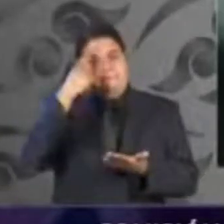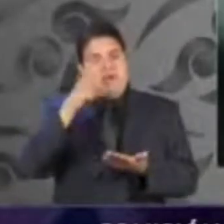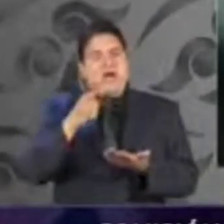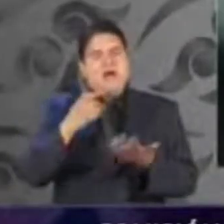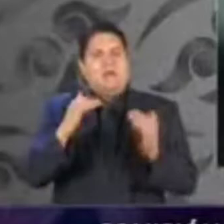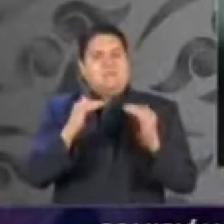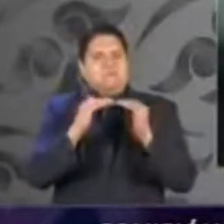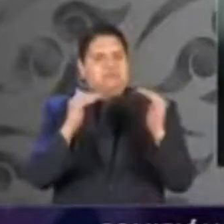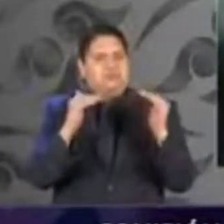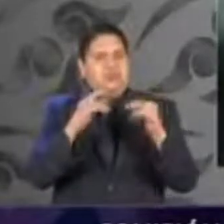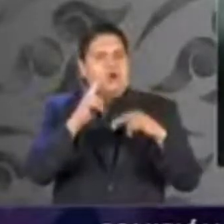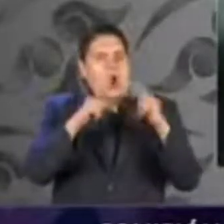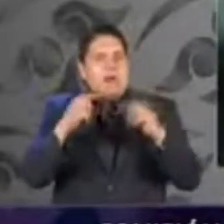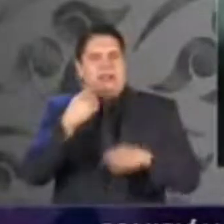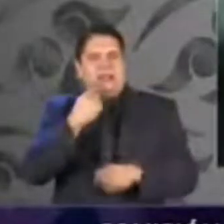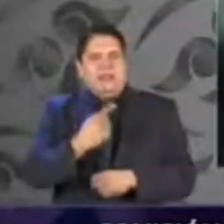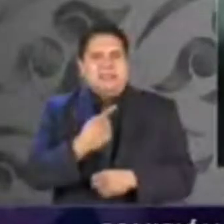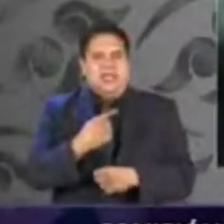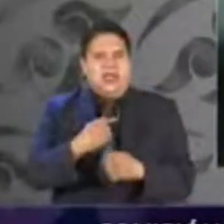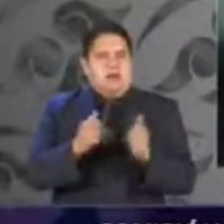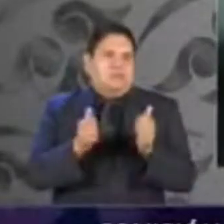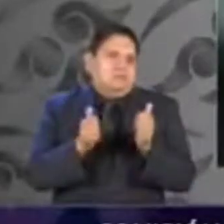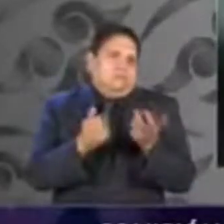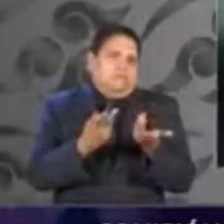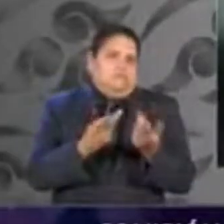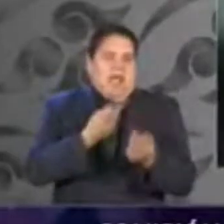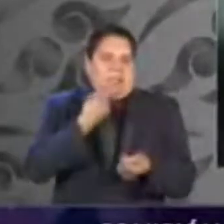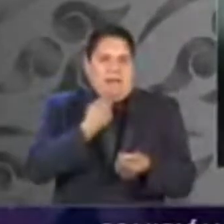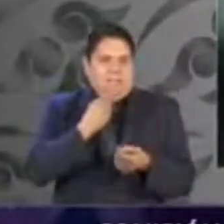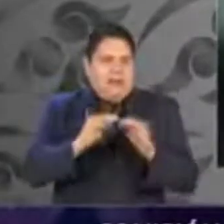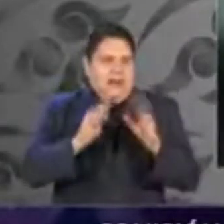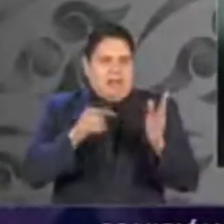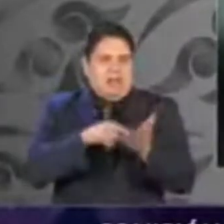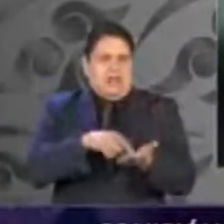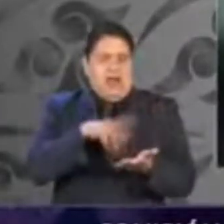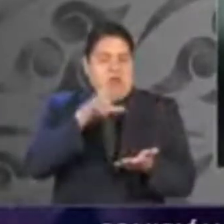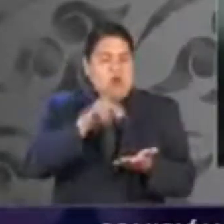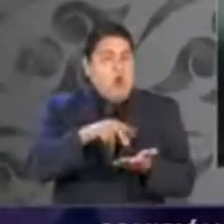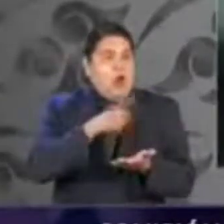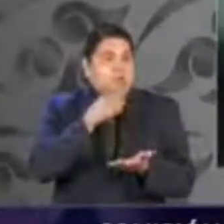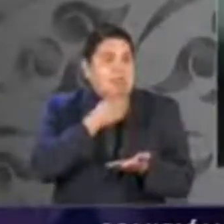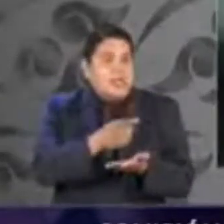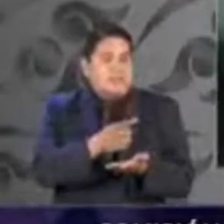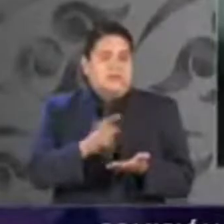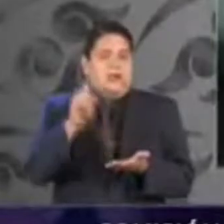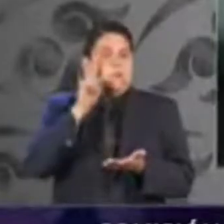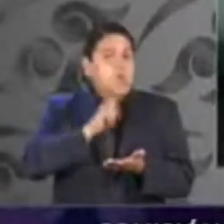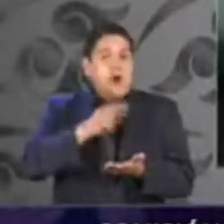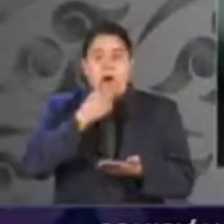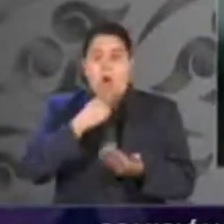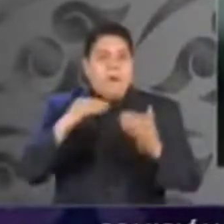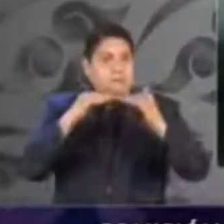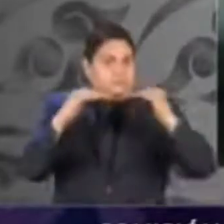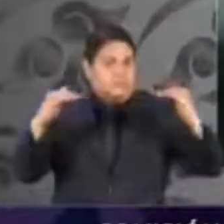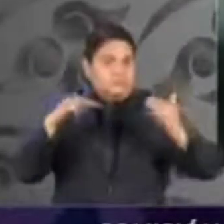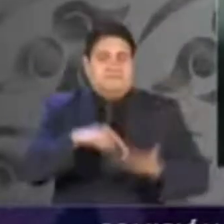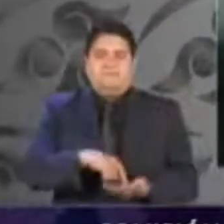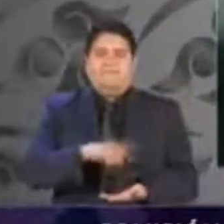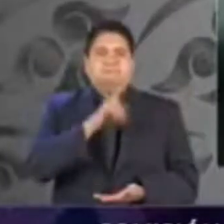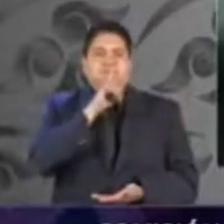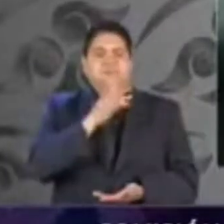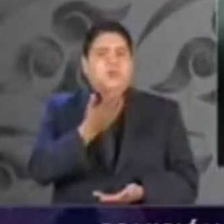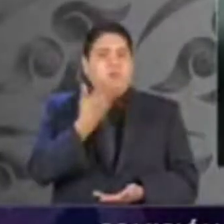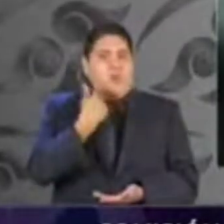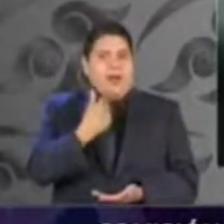que debe de decirse con toda claridad, no garantiza la paridad total, pues niega esta